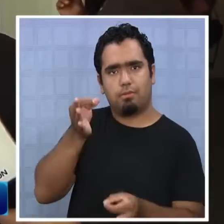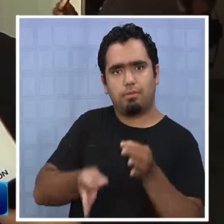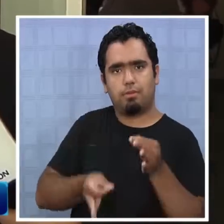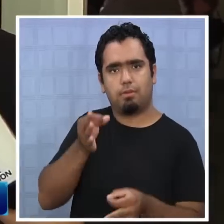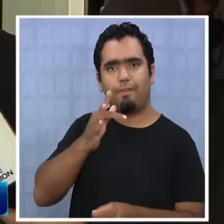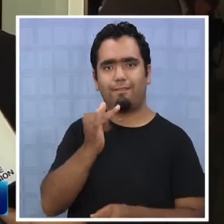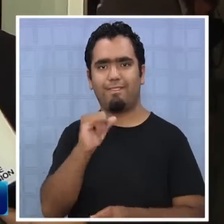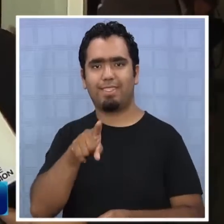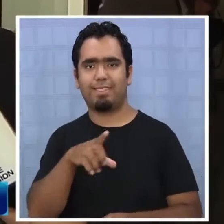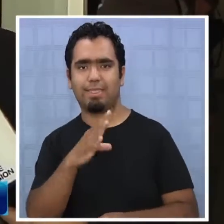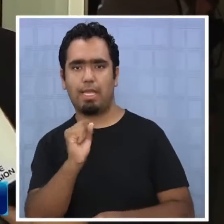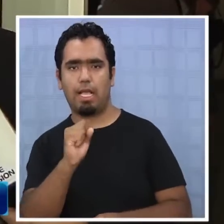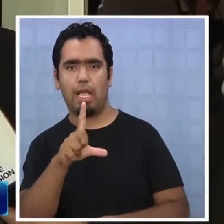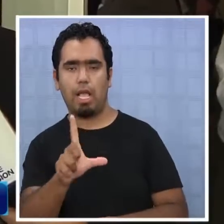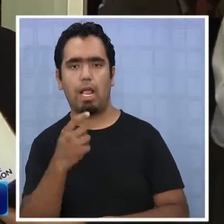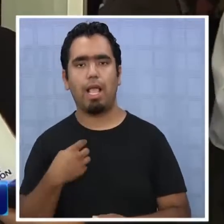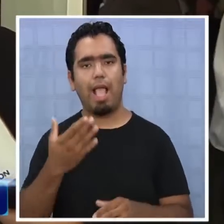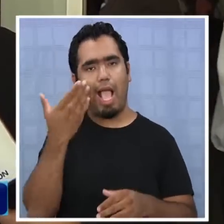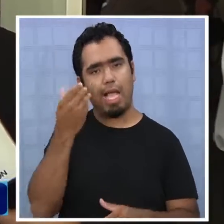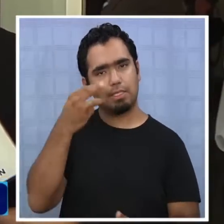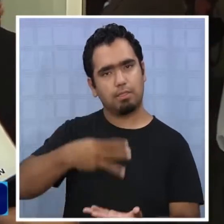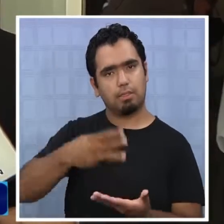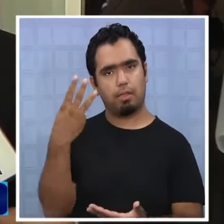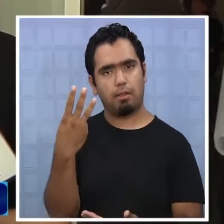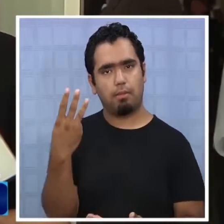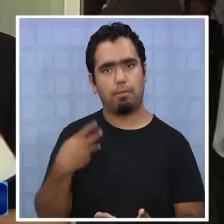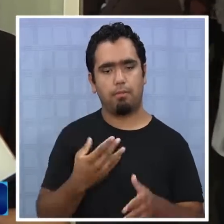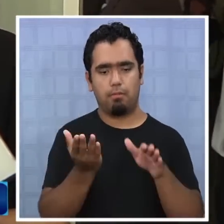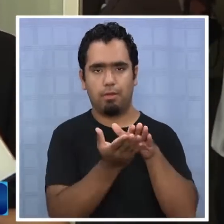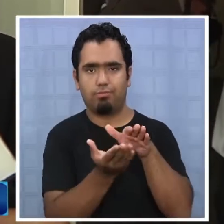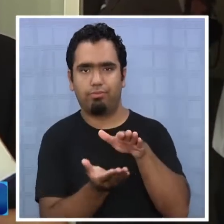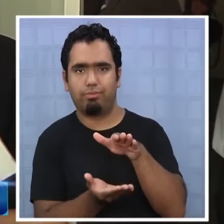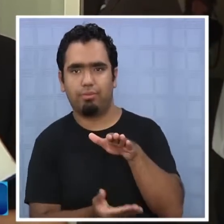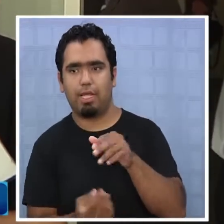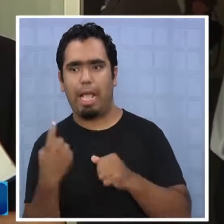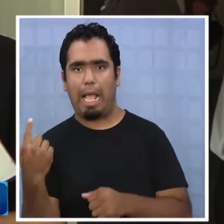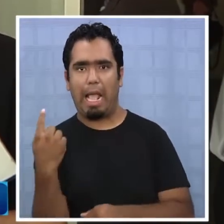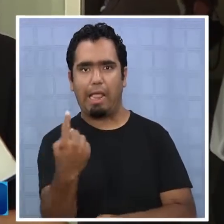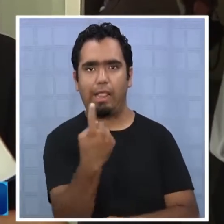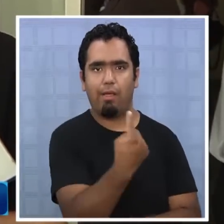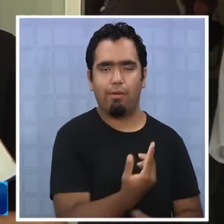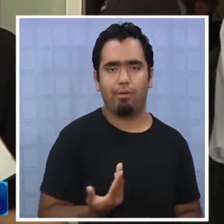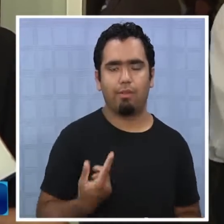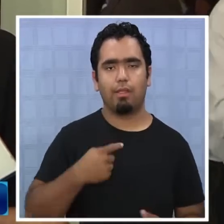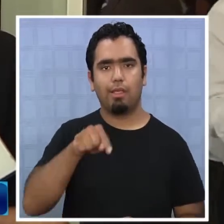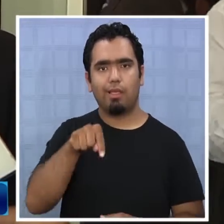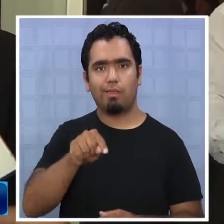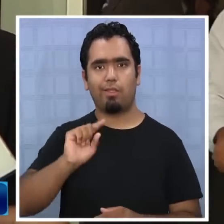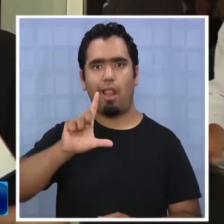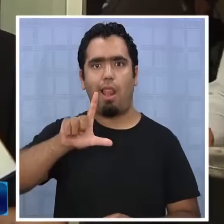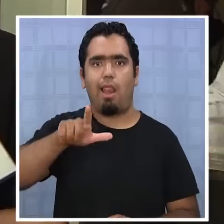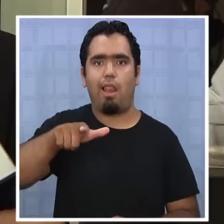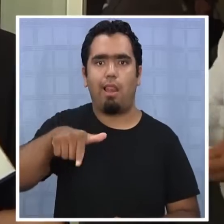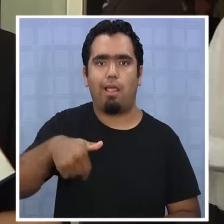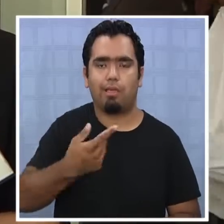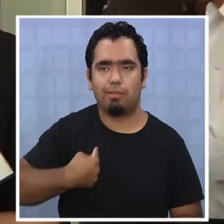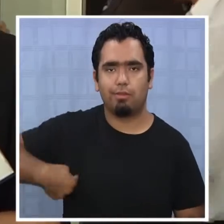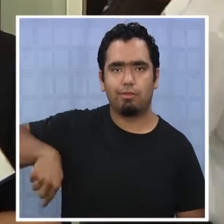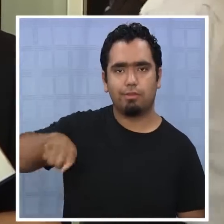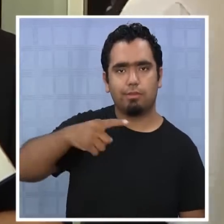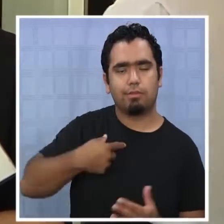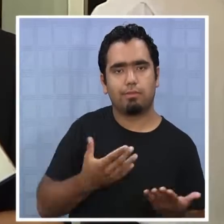están, por lo menos en nuestra región, cerca de los 3.000 casos por cada uno. Esto obviamente hace que el sistema sea mucho más lento de lo que nosotros